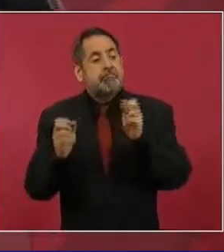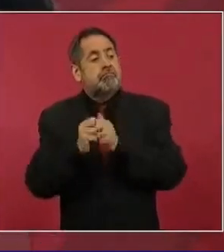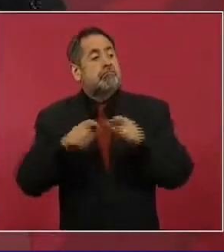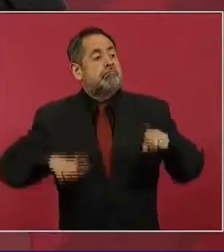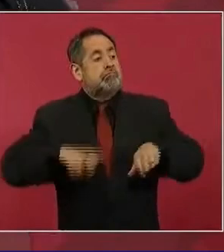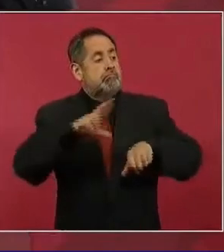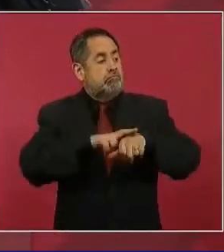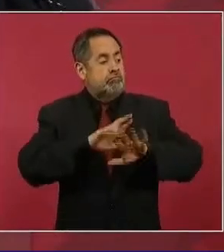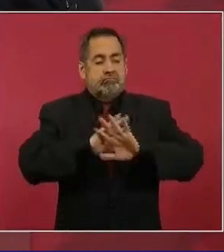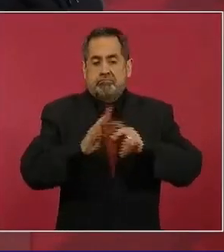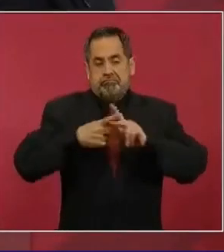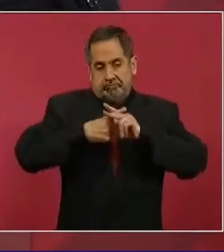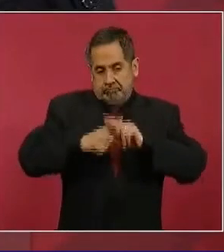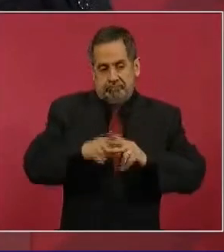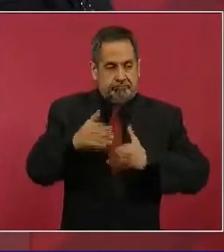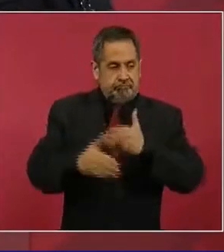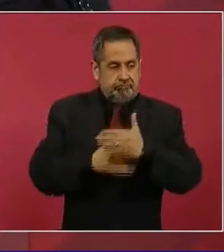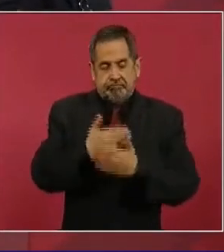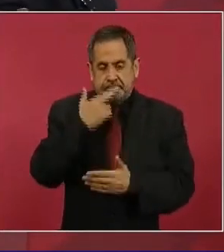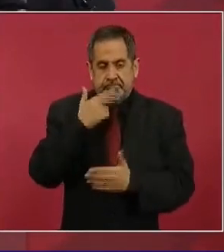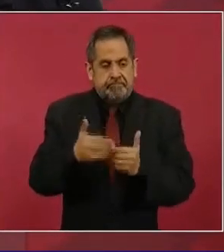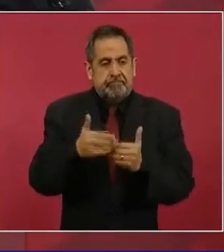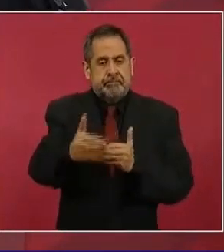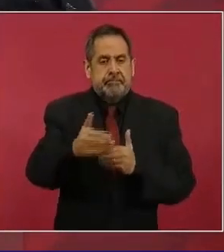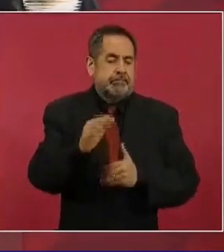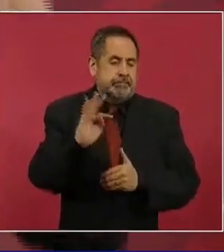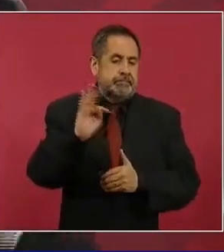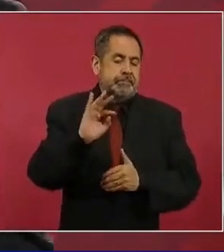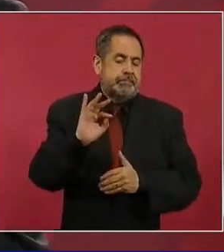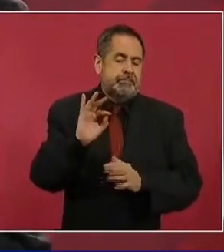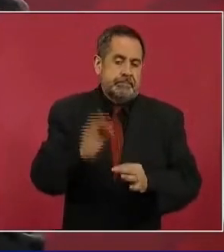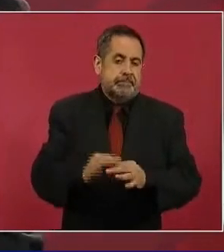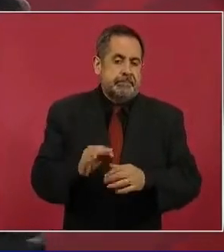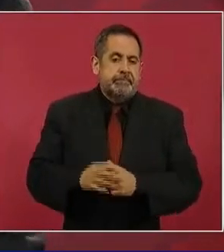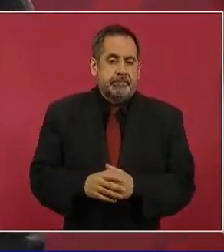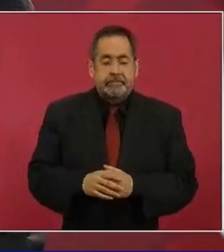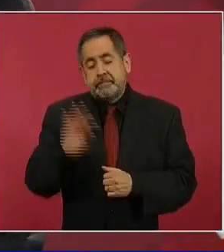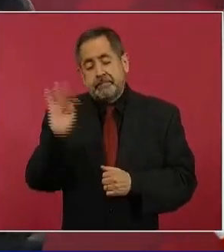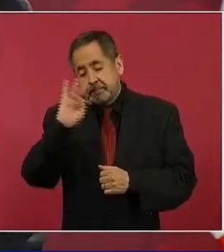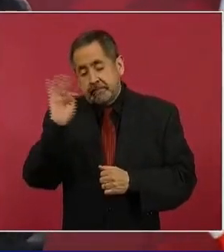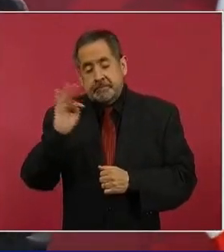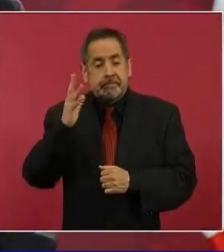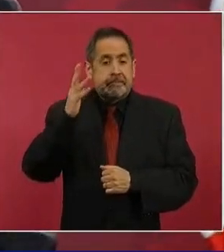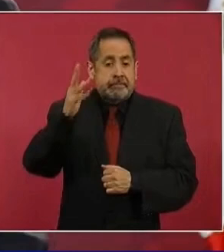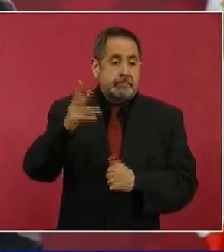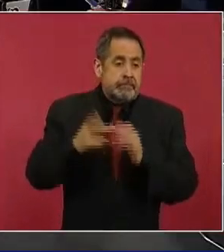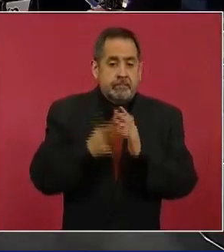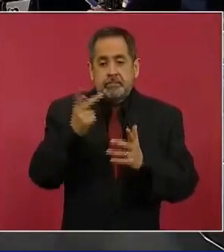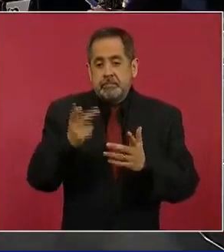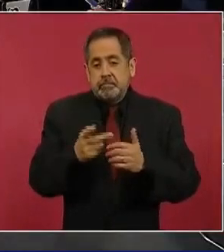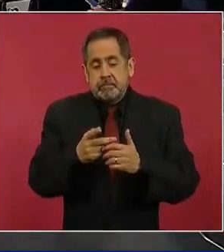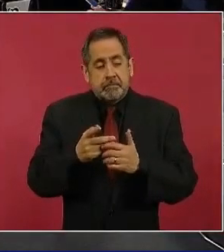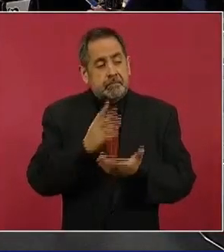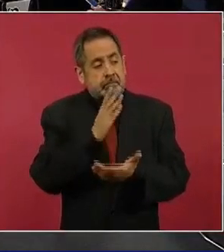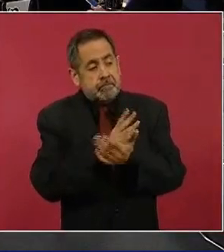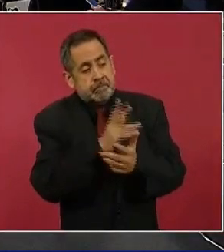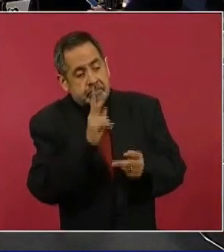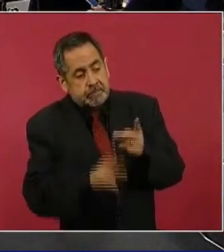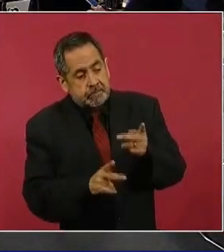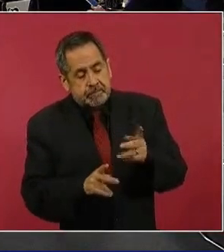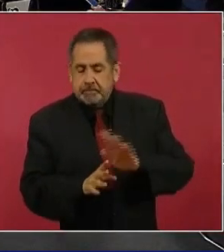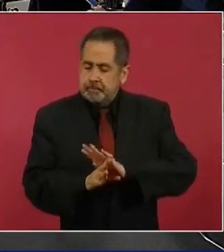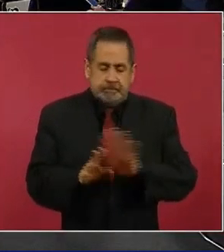y ya está avanzando. Si se vuelve a detener el